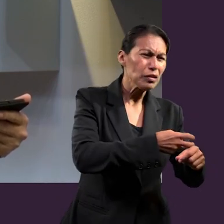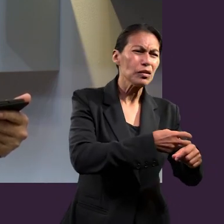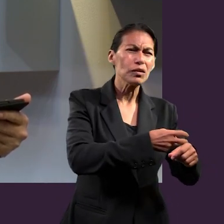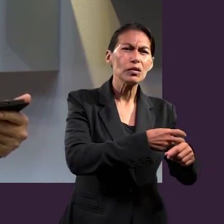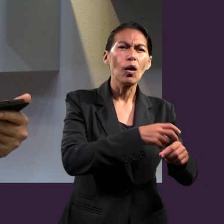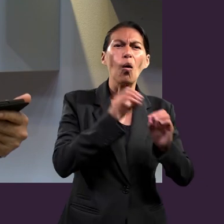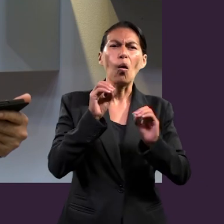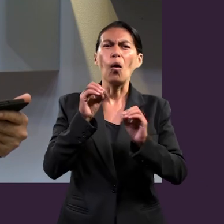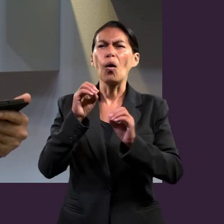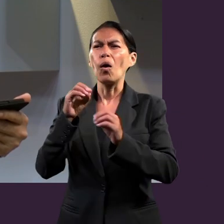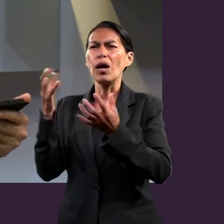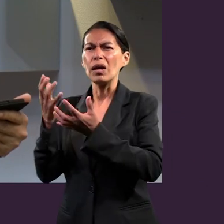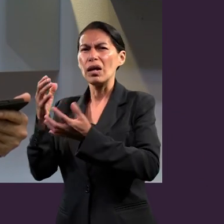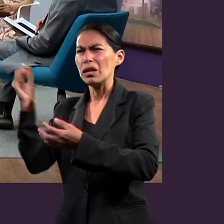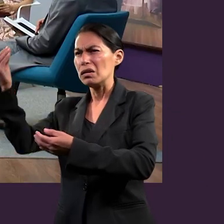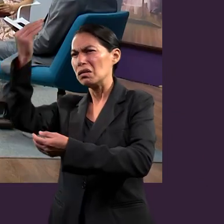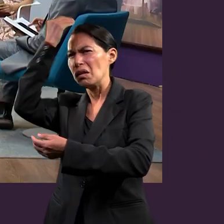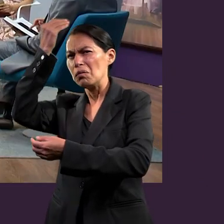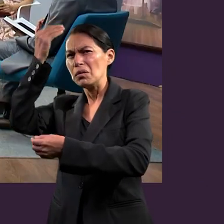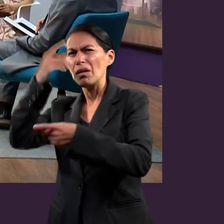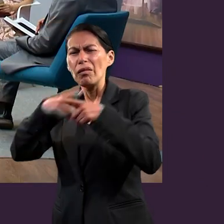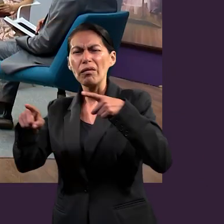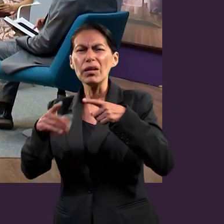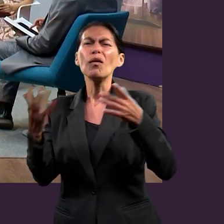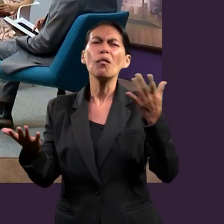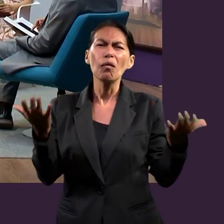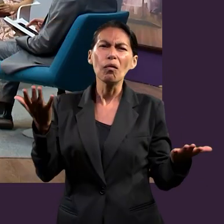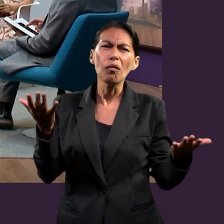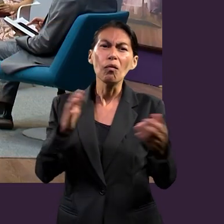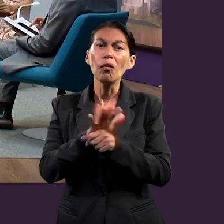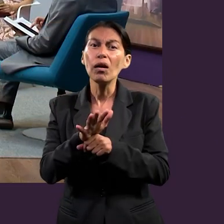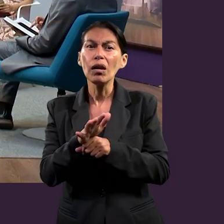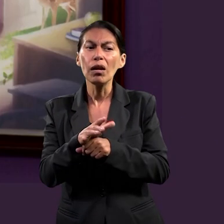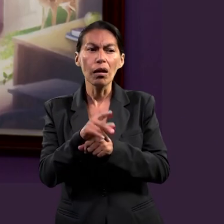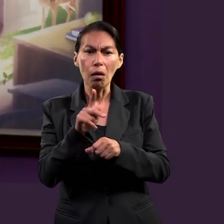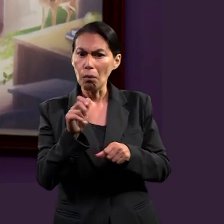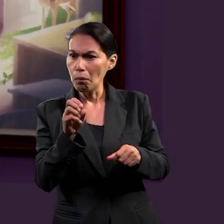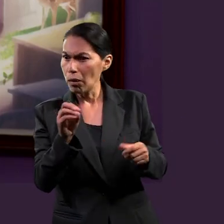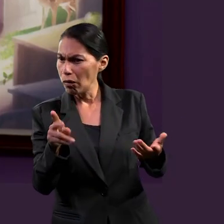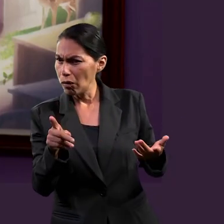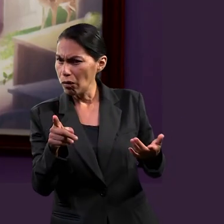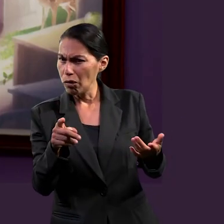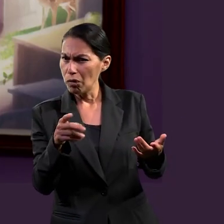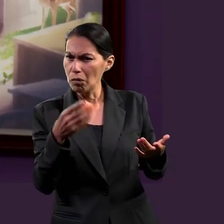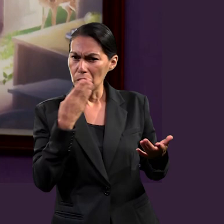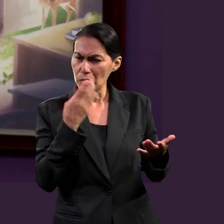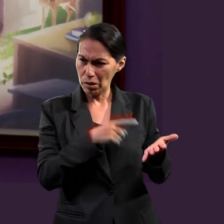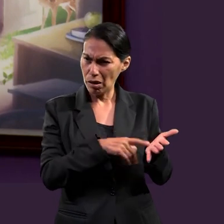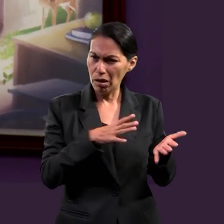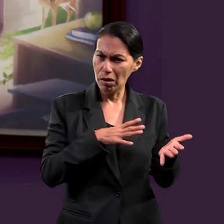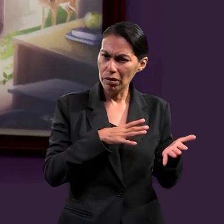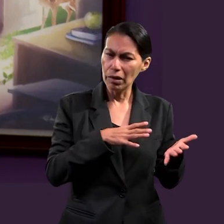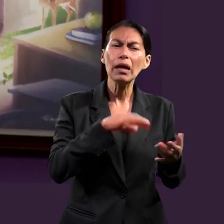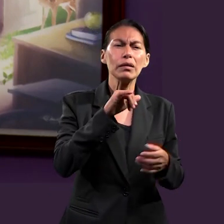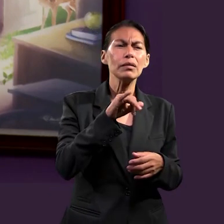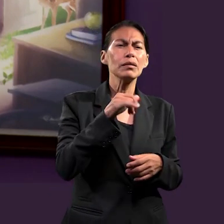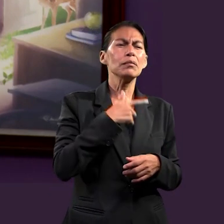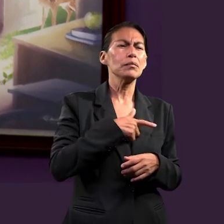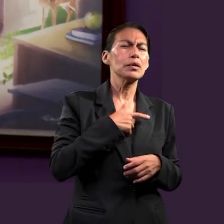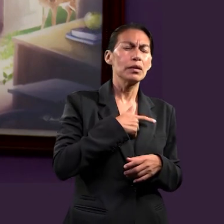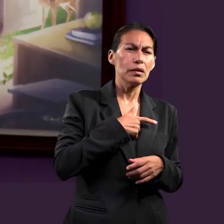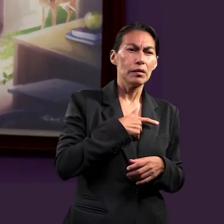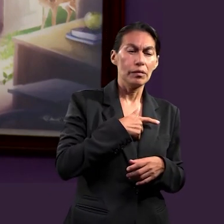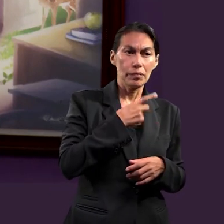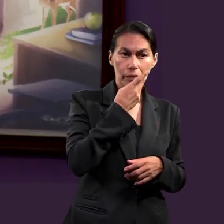sabios? Pau, ¿hay alguna cita bíblica que te venga a la mente? Sí, de hecho, me gustaría compartir